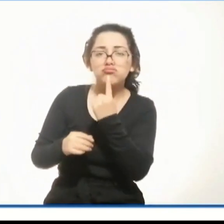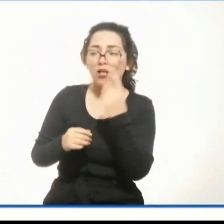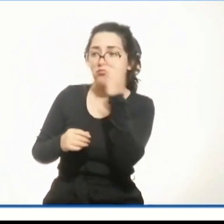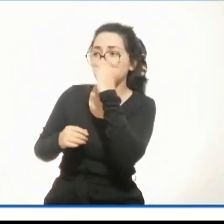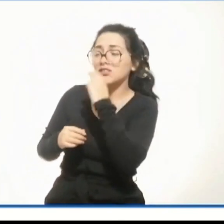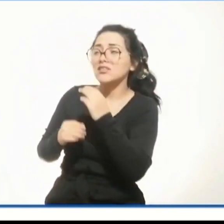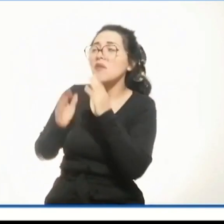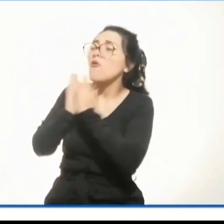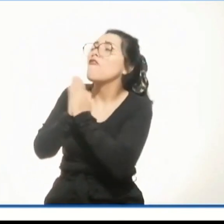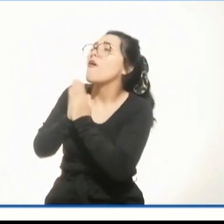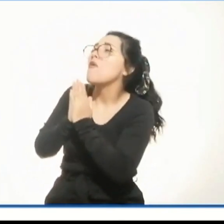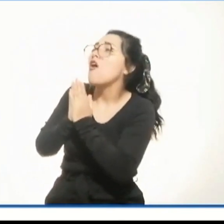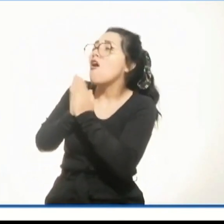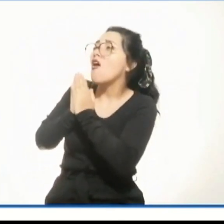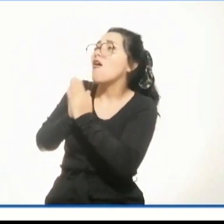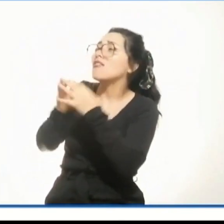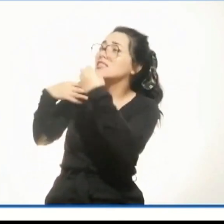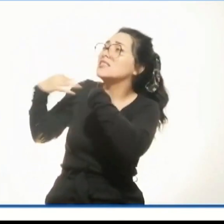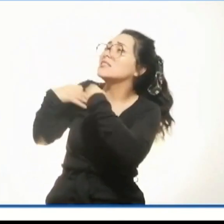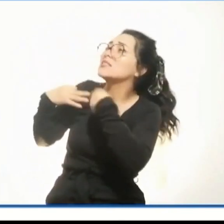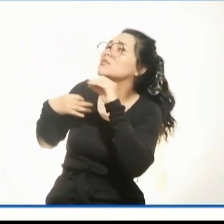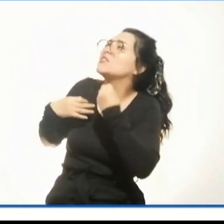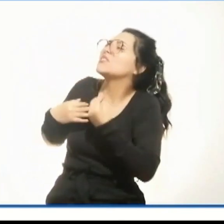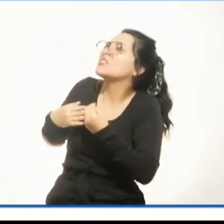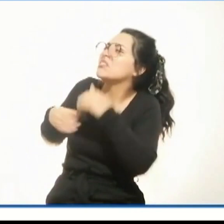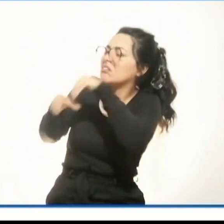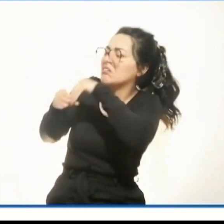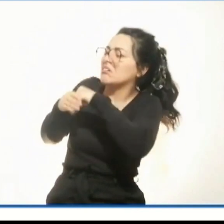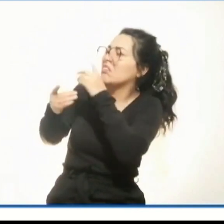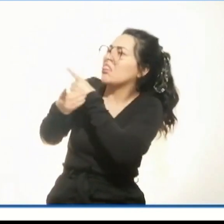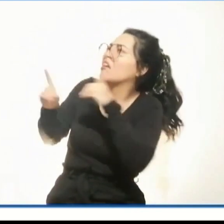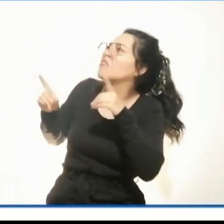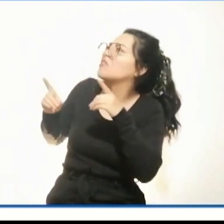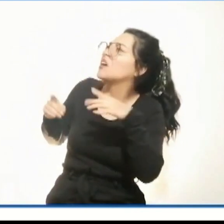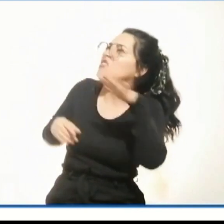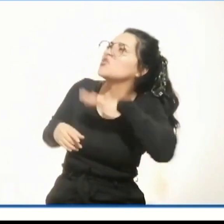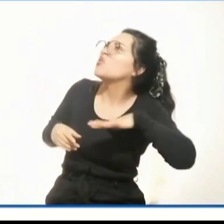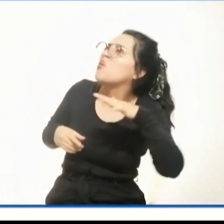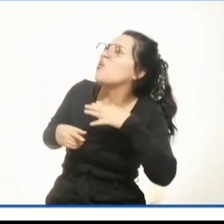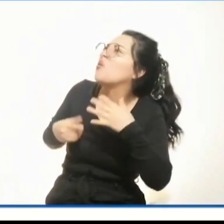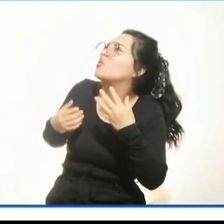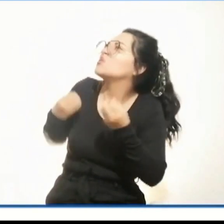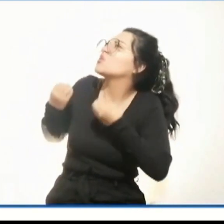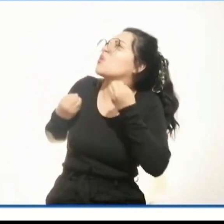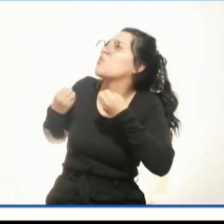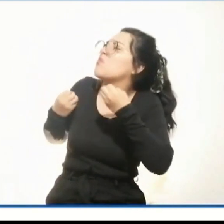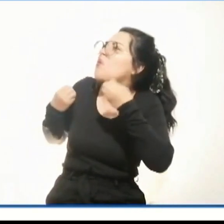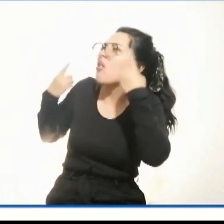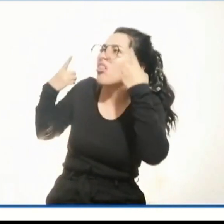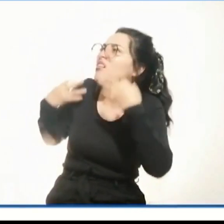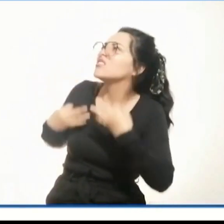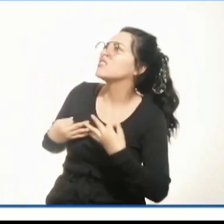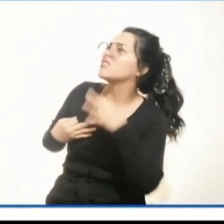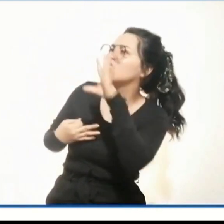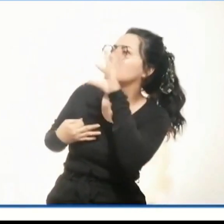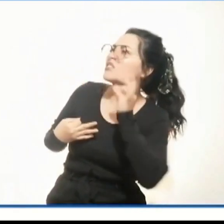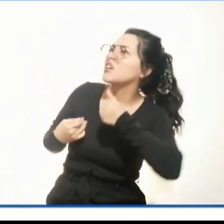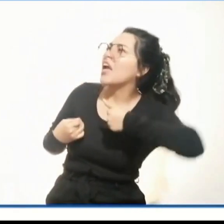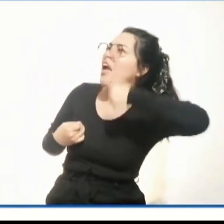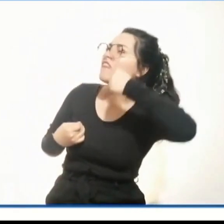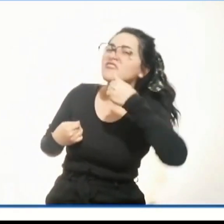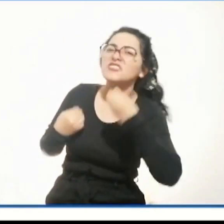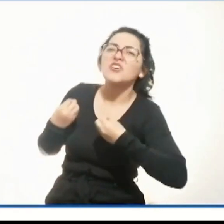qué las elecciones son un asunto público y qué deben hacer para tomar decisiones